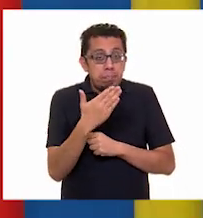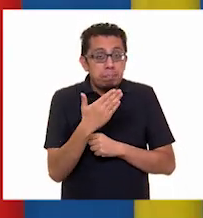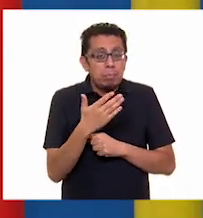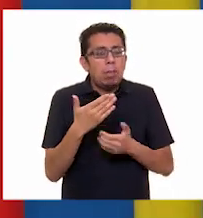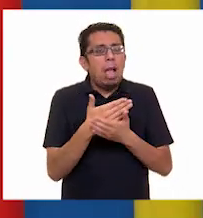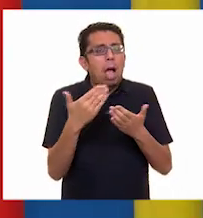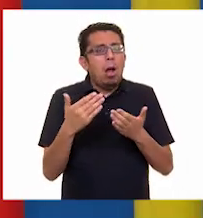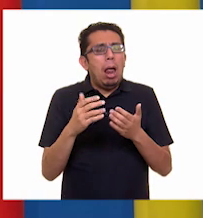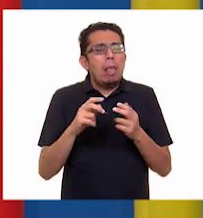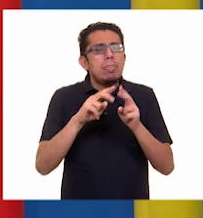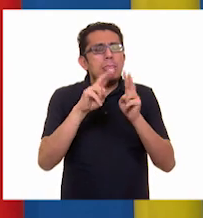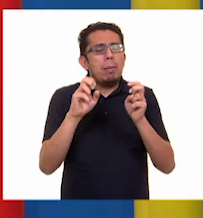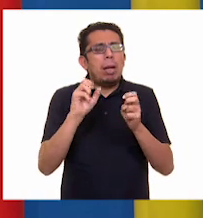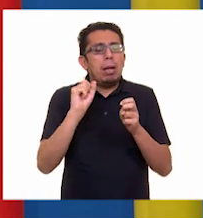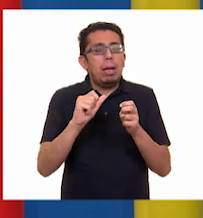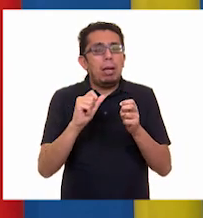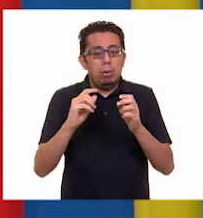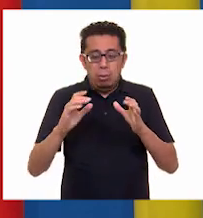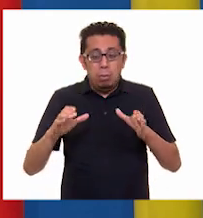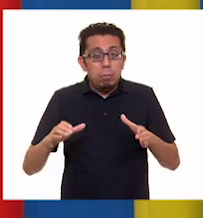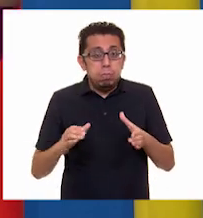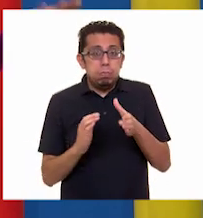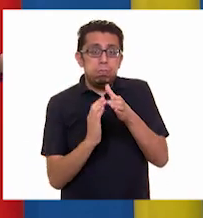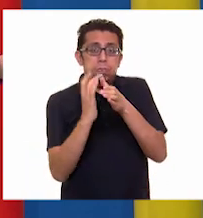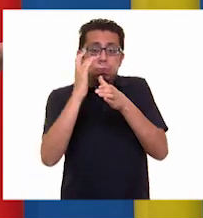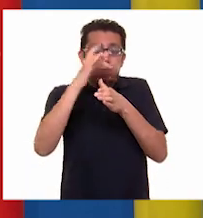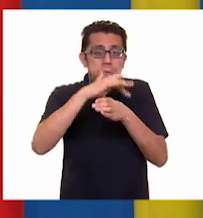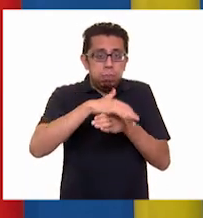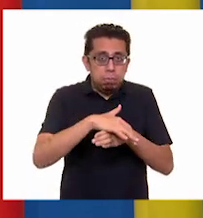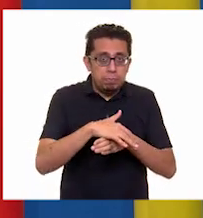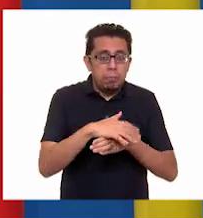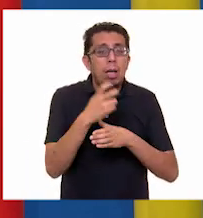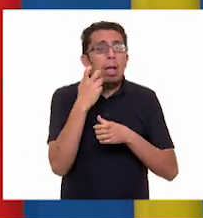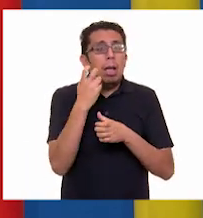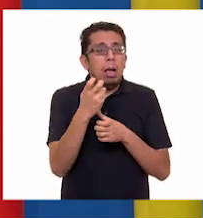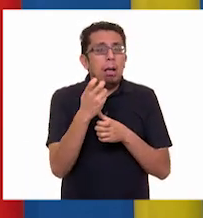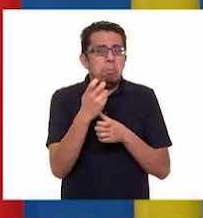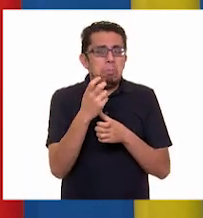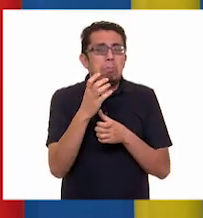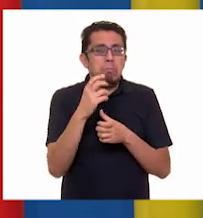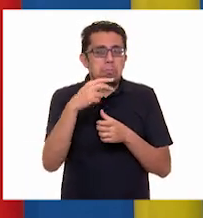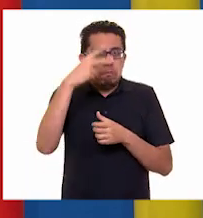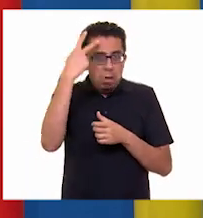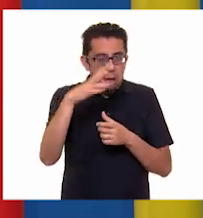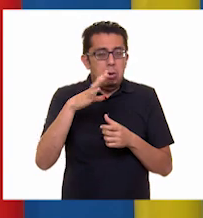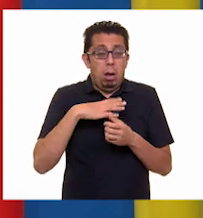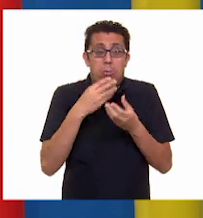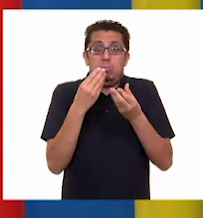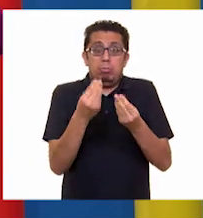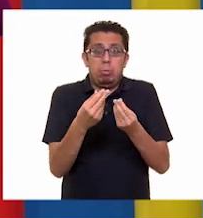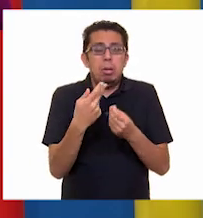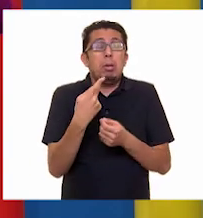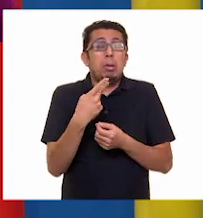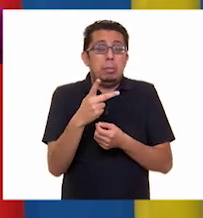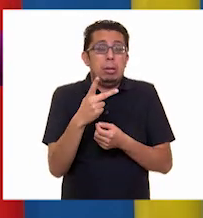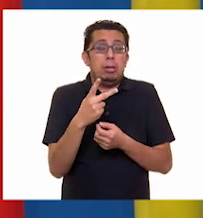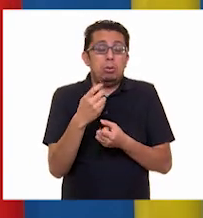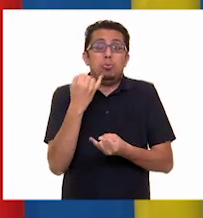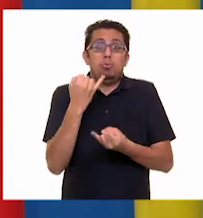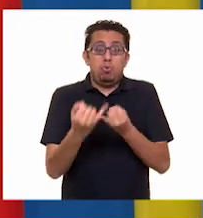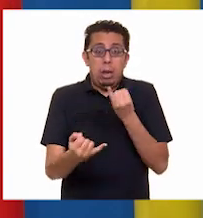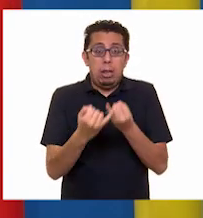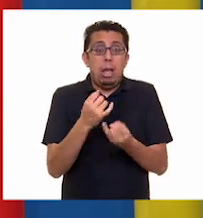vulcanismo, pues en nuestro país contamos con muchos volcanes, aunque por fortuna se considera que solo dos